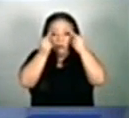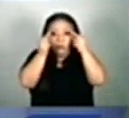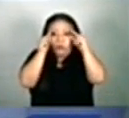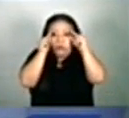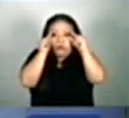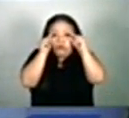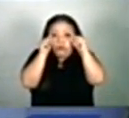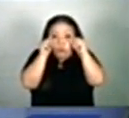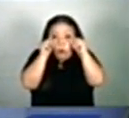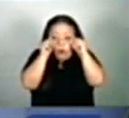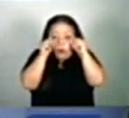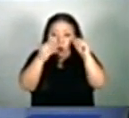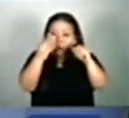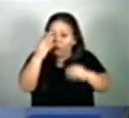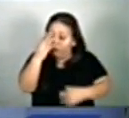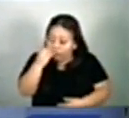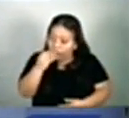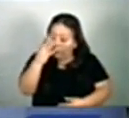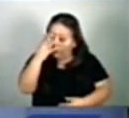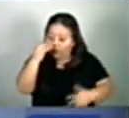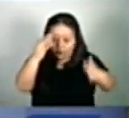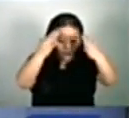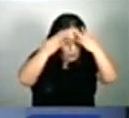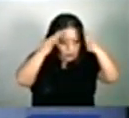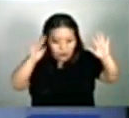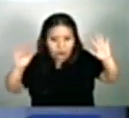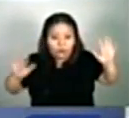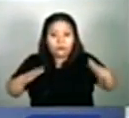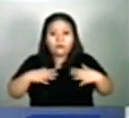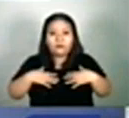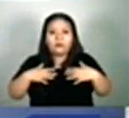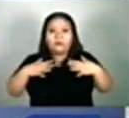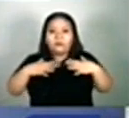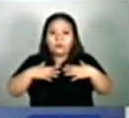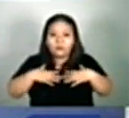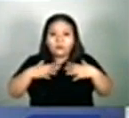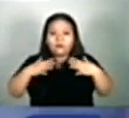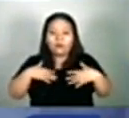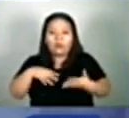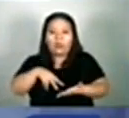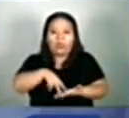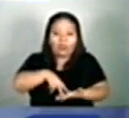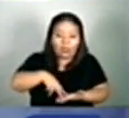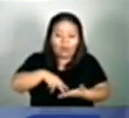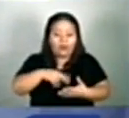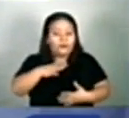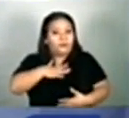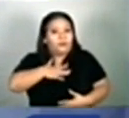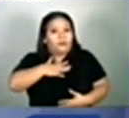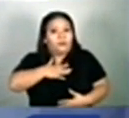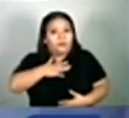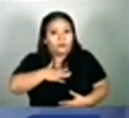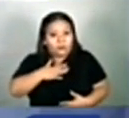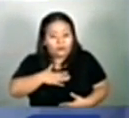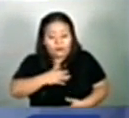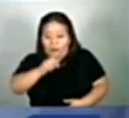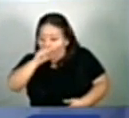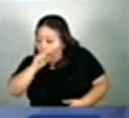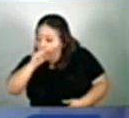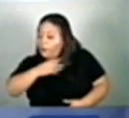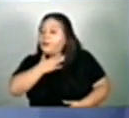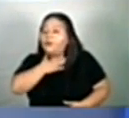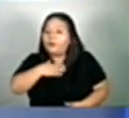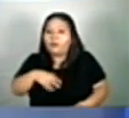o contraídas, quedarse dormido o perder el conocimiento, respiración lenta, débil o sin respiración, sonidos de atragantamiento,